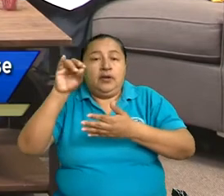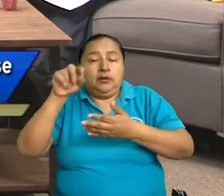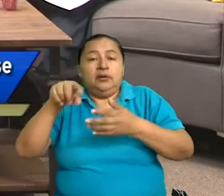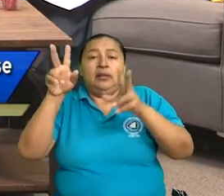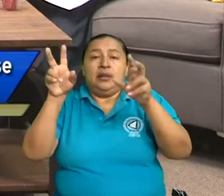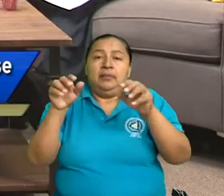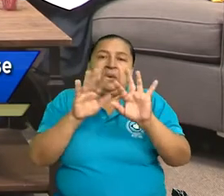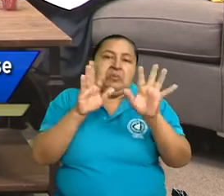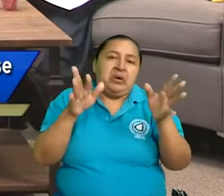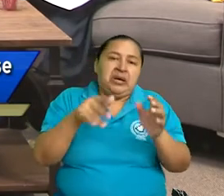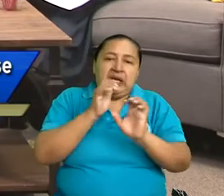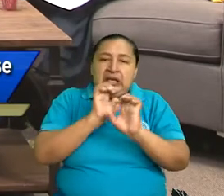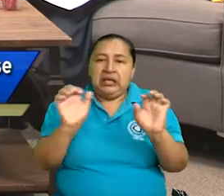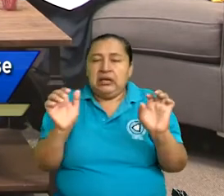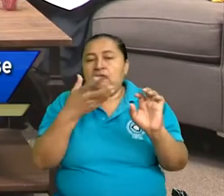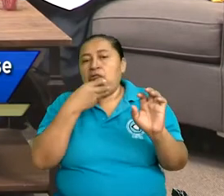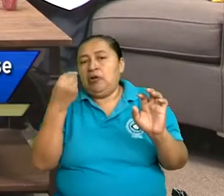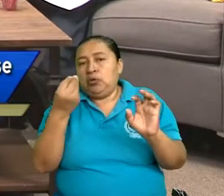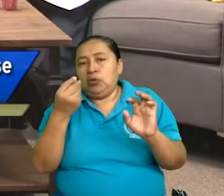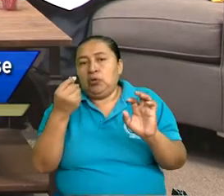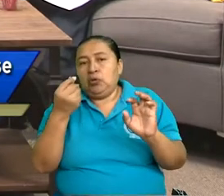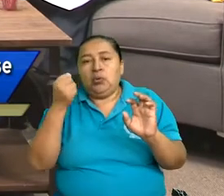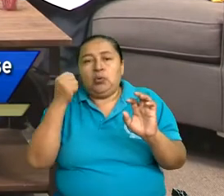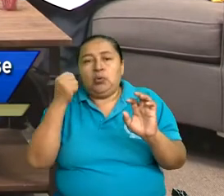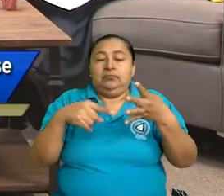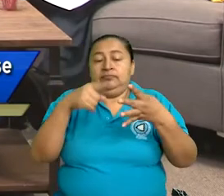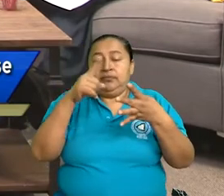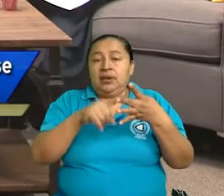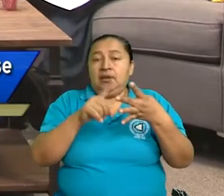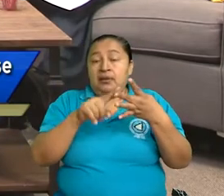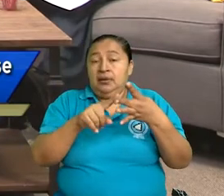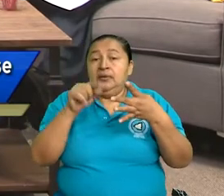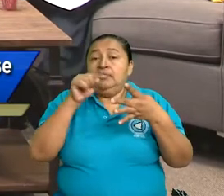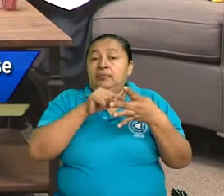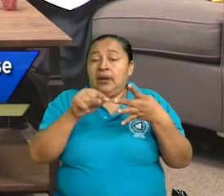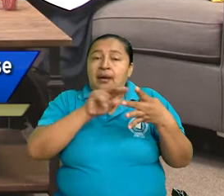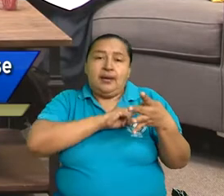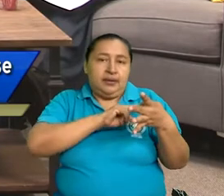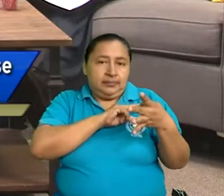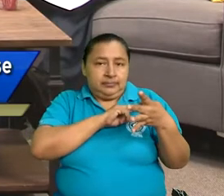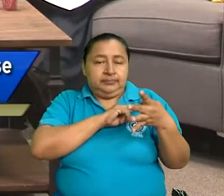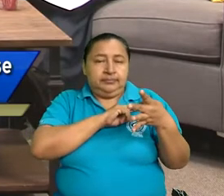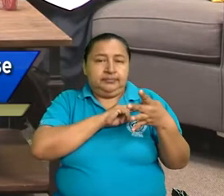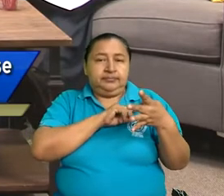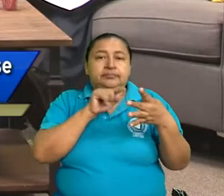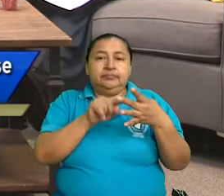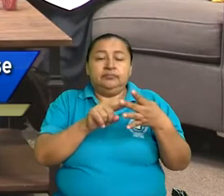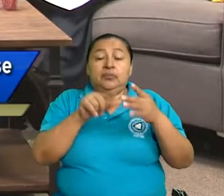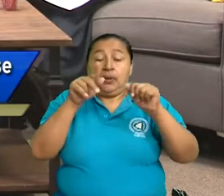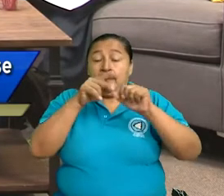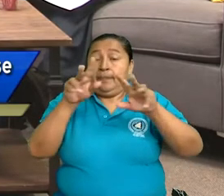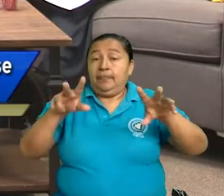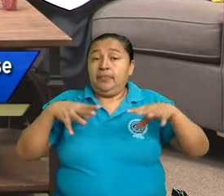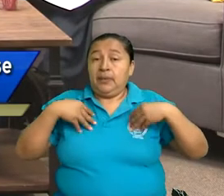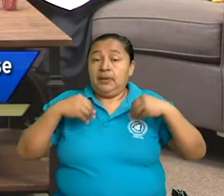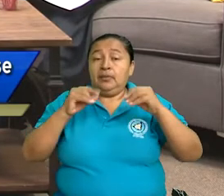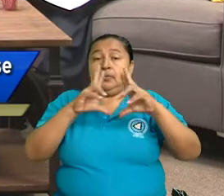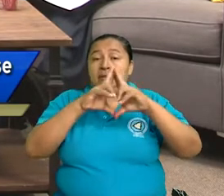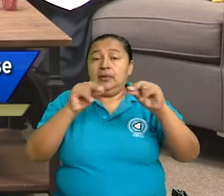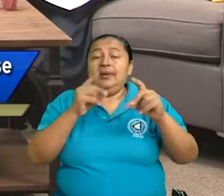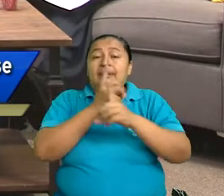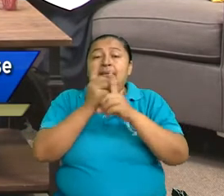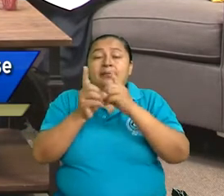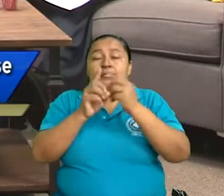o sea, de mujer, sea, de niñez, o sea, de juventud o de adulto mayor, que el Estado de Nicaragua tiene la